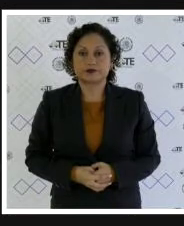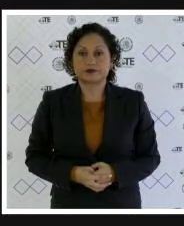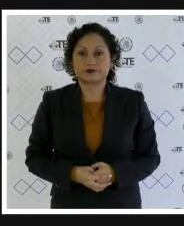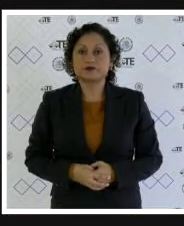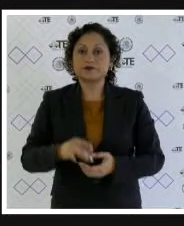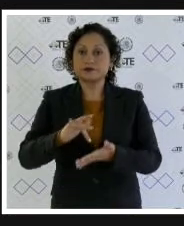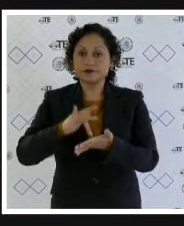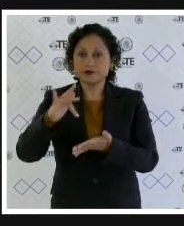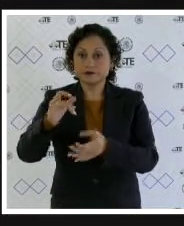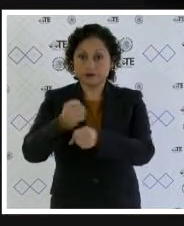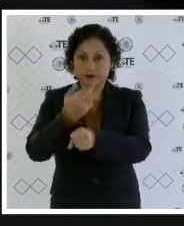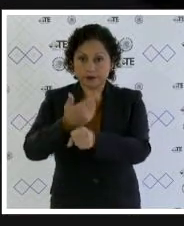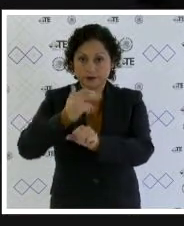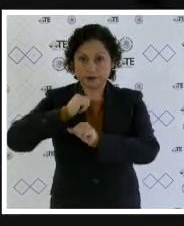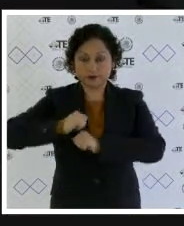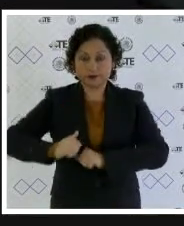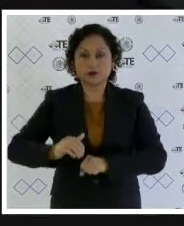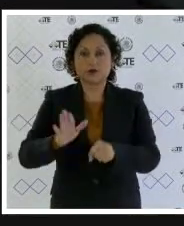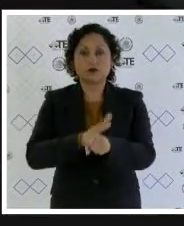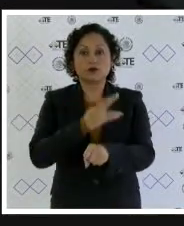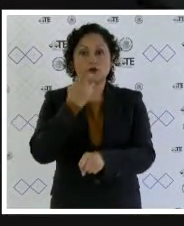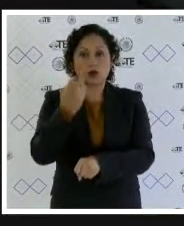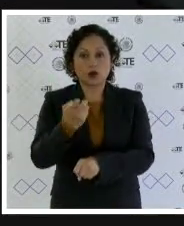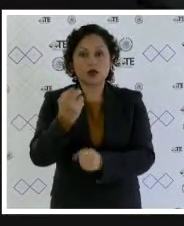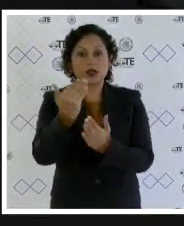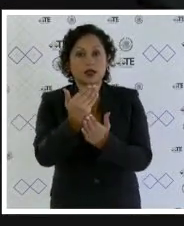gracias secretario en consecuencia en los